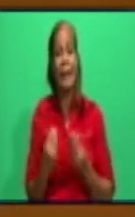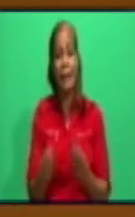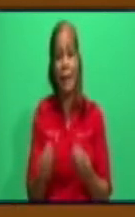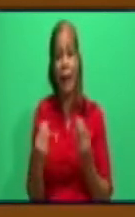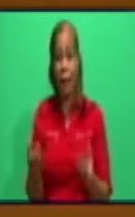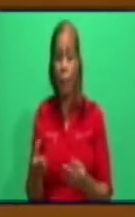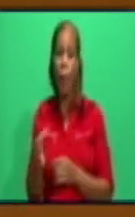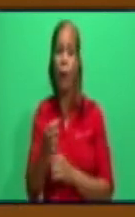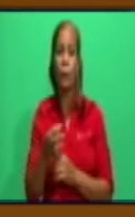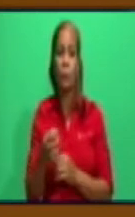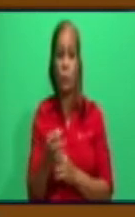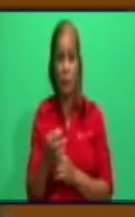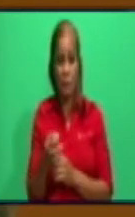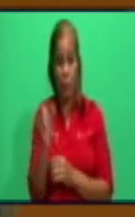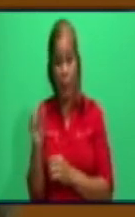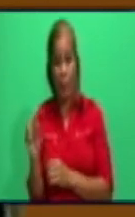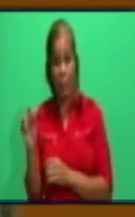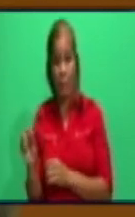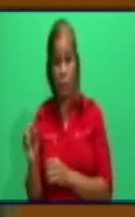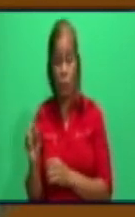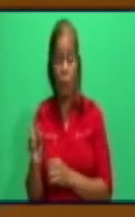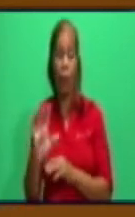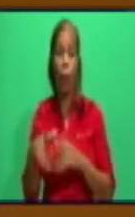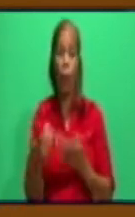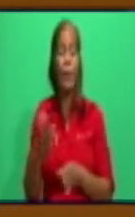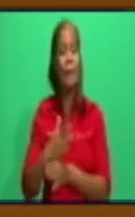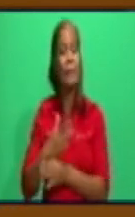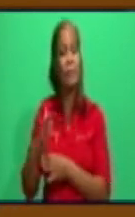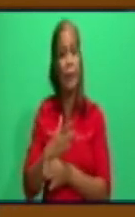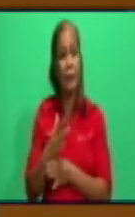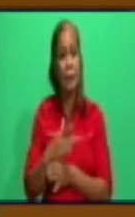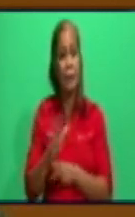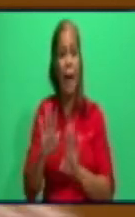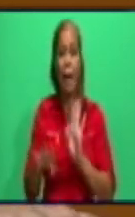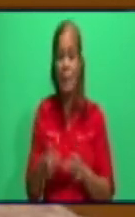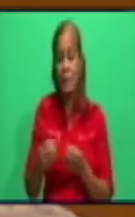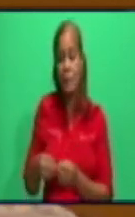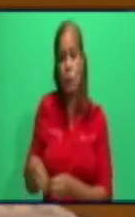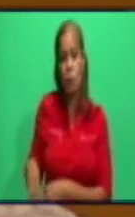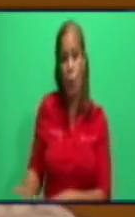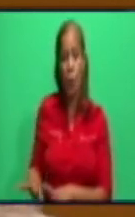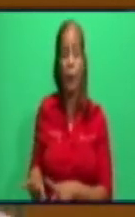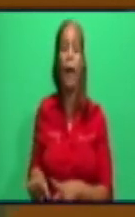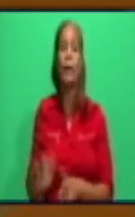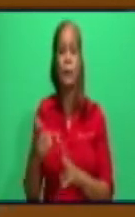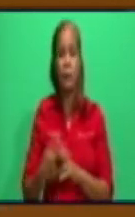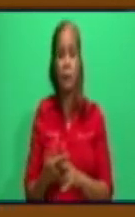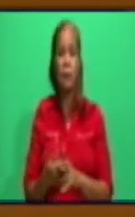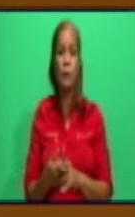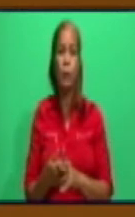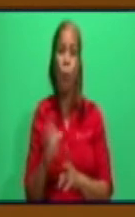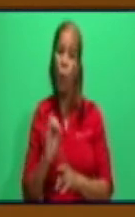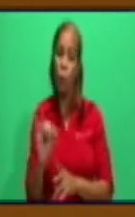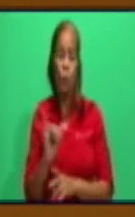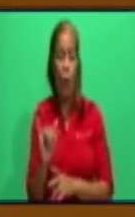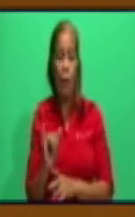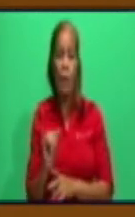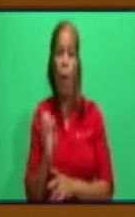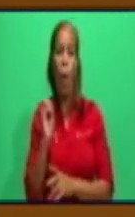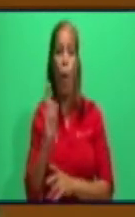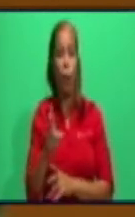vamos a ir cumpliendo con las diferencias que nos vayan quedando como está establecido, o por núcleo en algunos casos, o por el orden de la cola en otros.